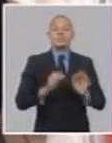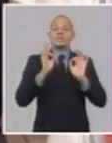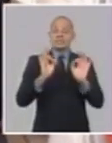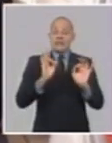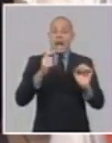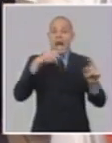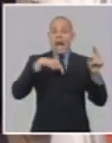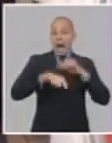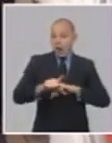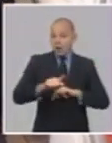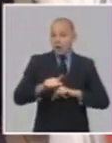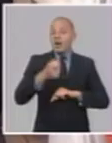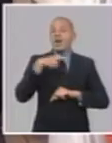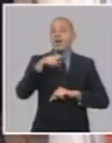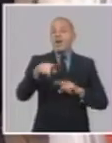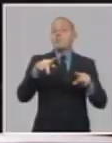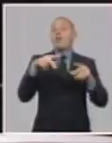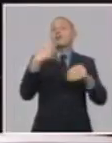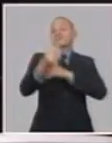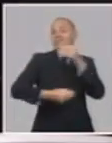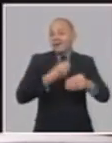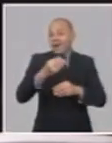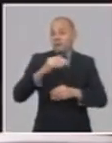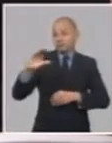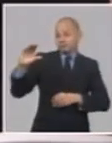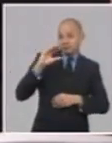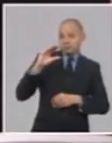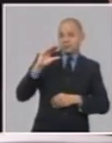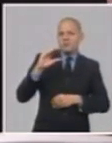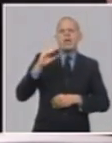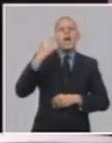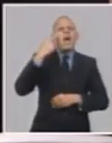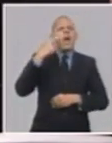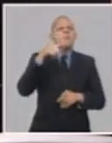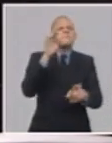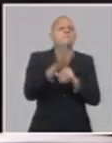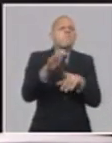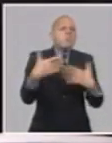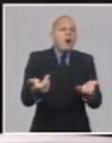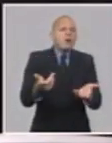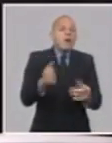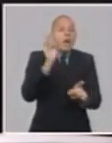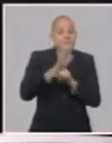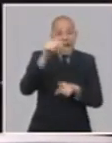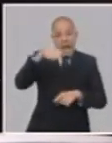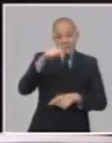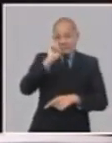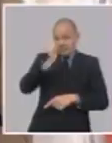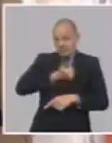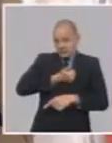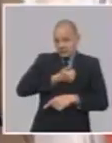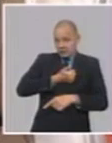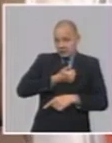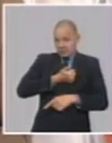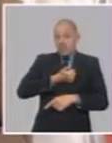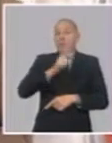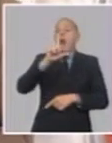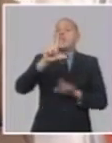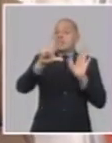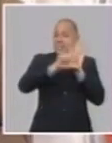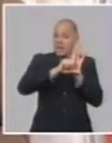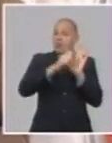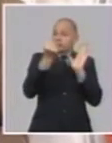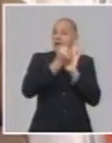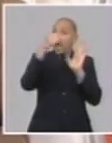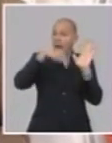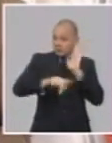mes de diciembre. Un mes antes del inicio. Un mes antes del día cero, eso es importante. O sea, nosotros los trabajadores, y estamos hablando de los trabajadores asalariados,